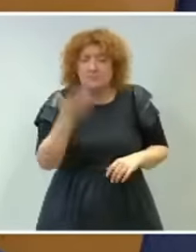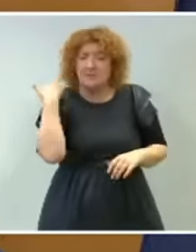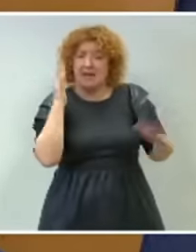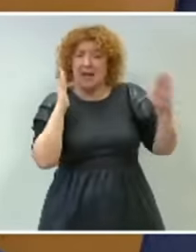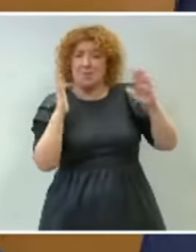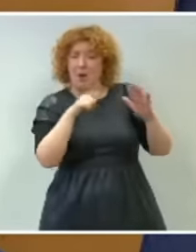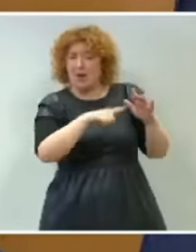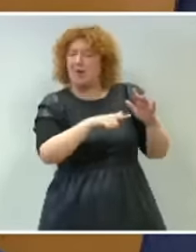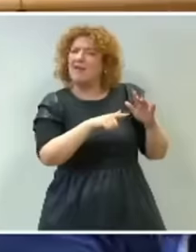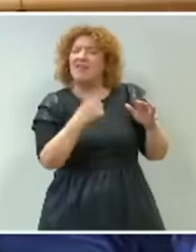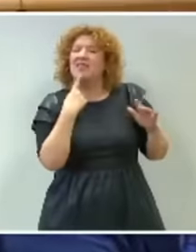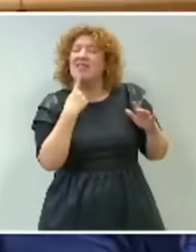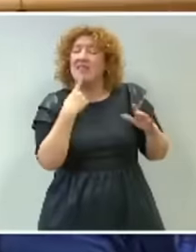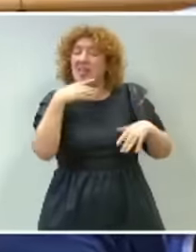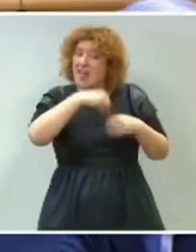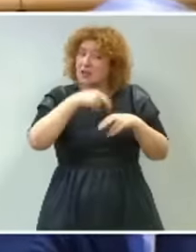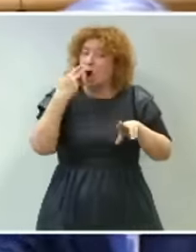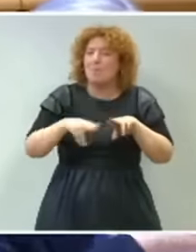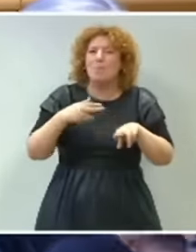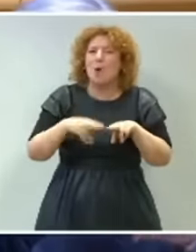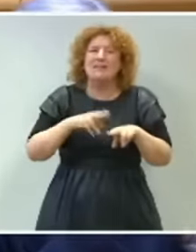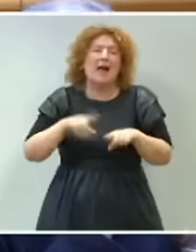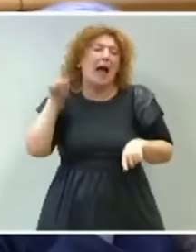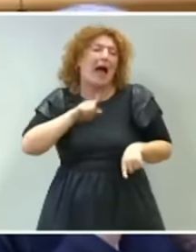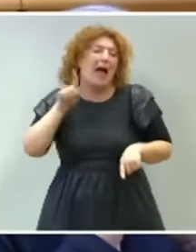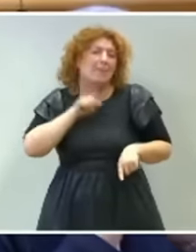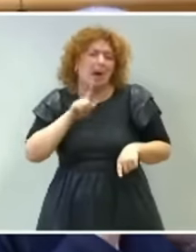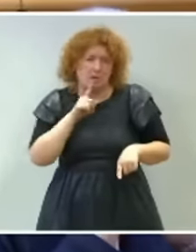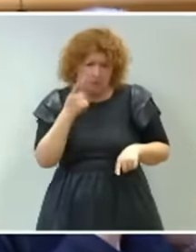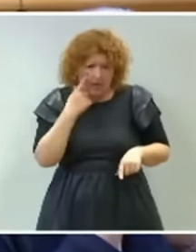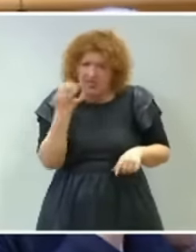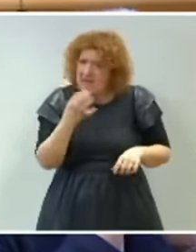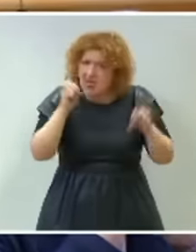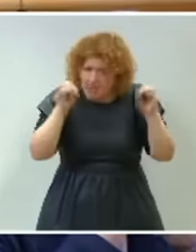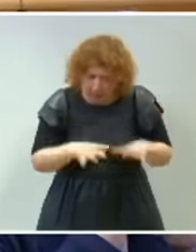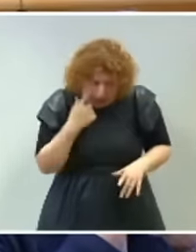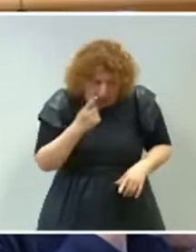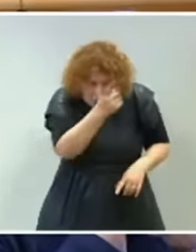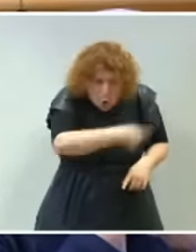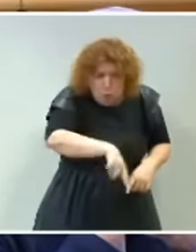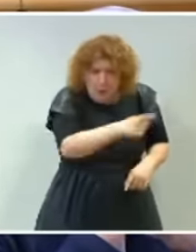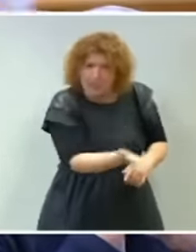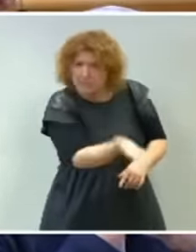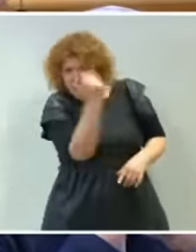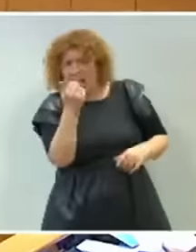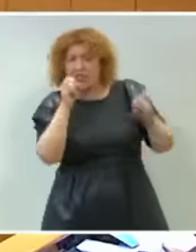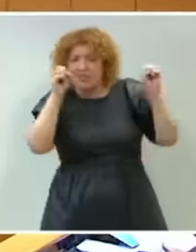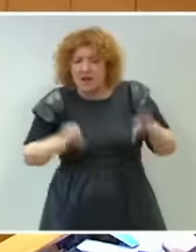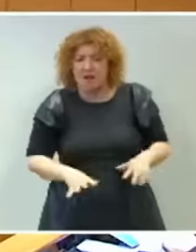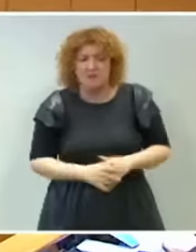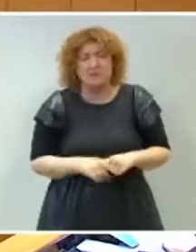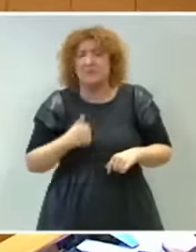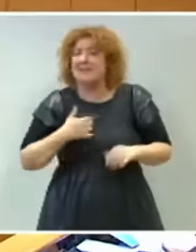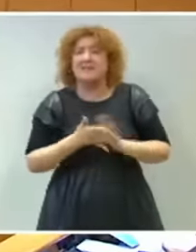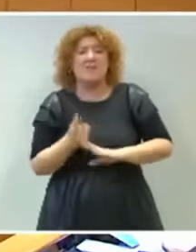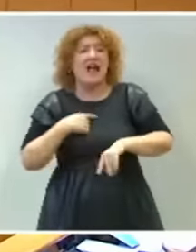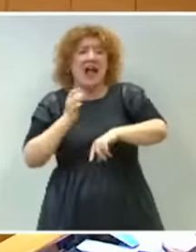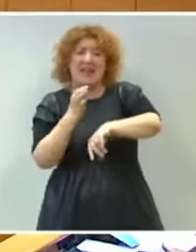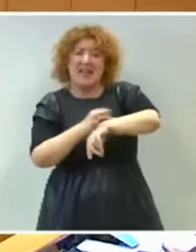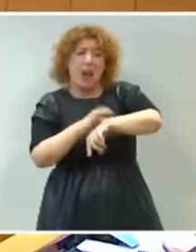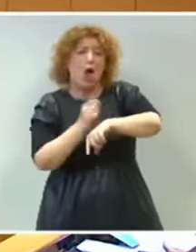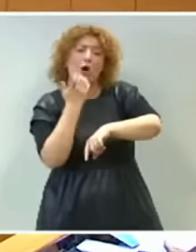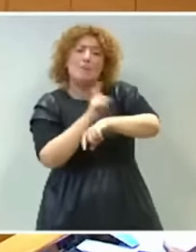que quien miente en política debe dimitir. Aplíquenselo ustedes. Tic-tac, señora Montero.